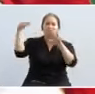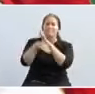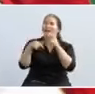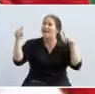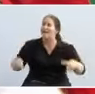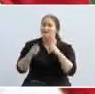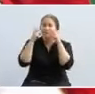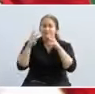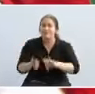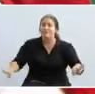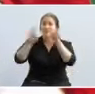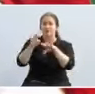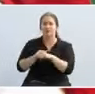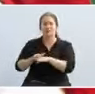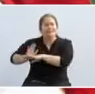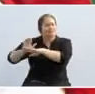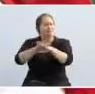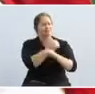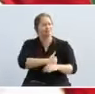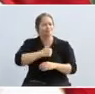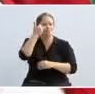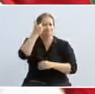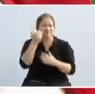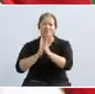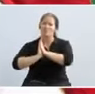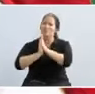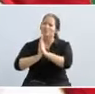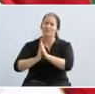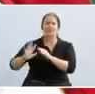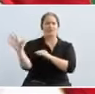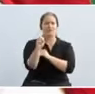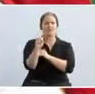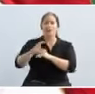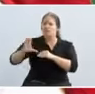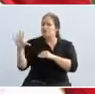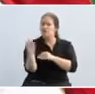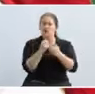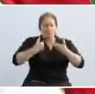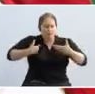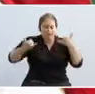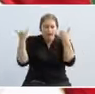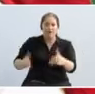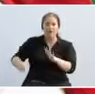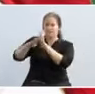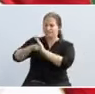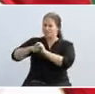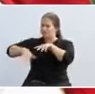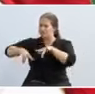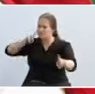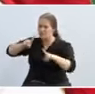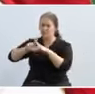humanidad. Yo les pido, por favor, que veamos y hagamos acciones que protejan a la